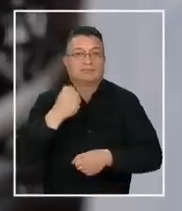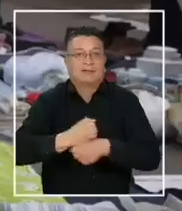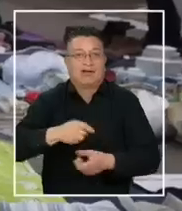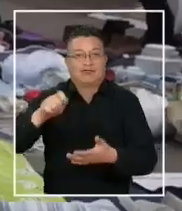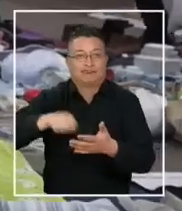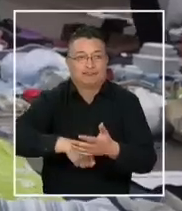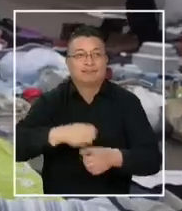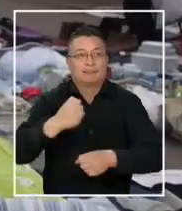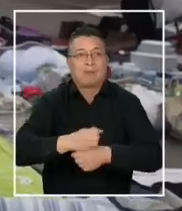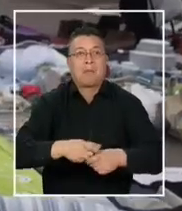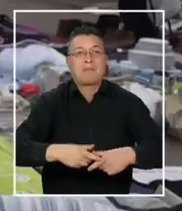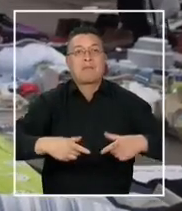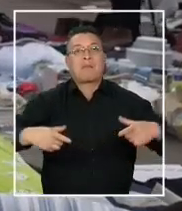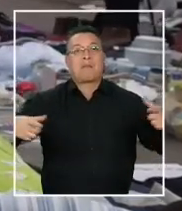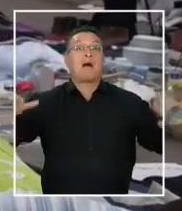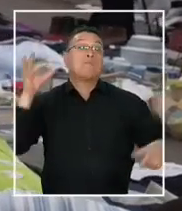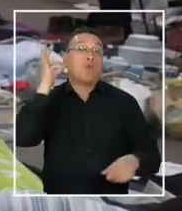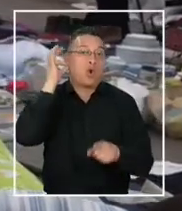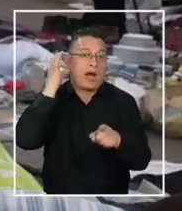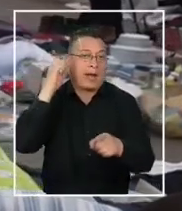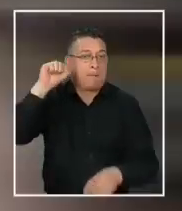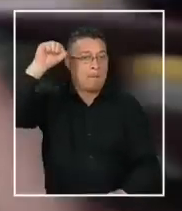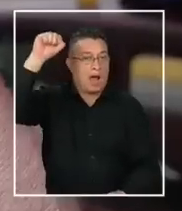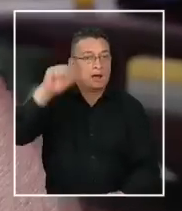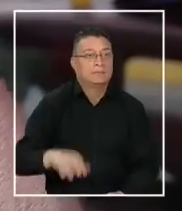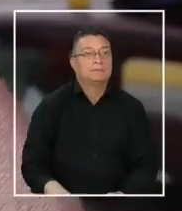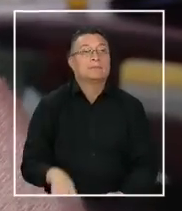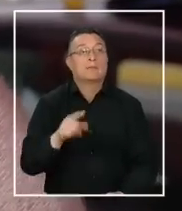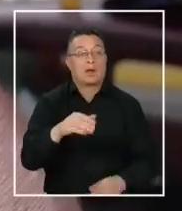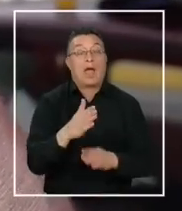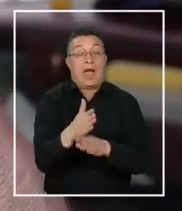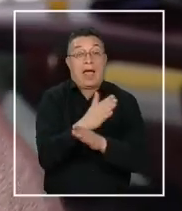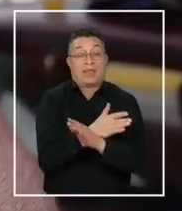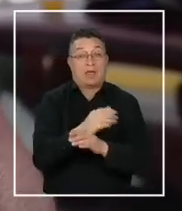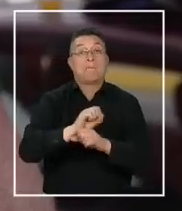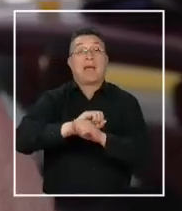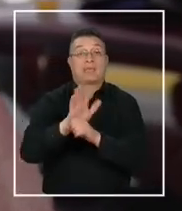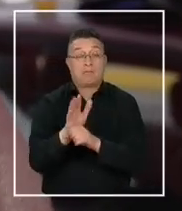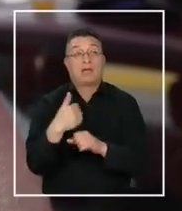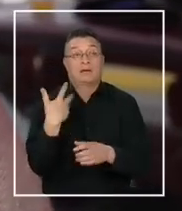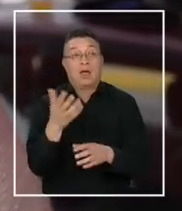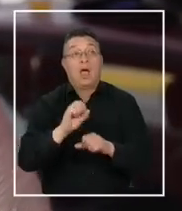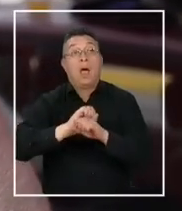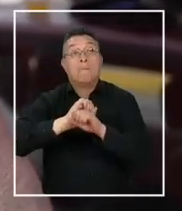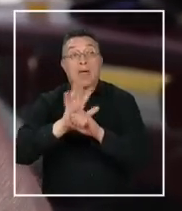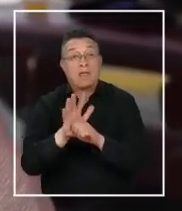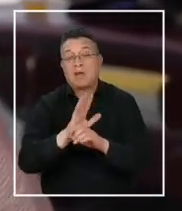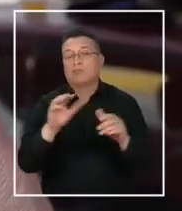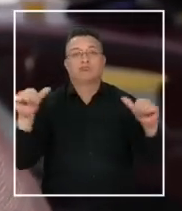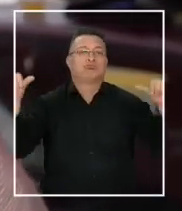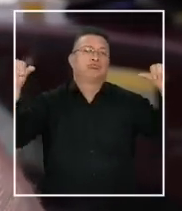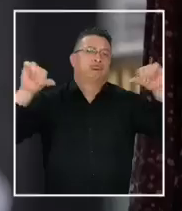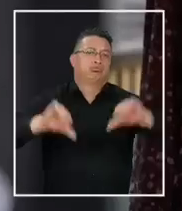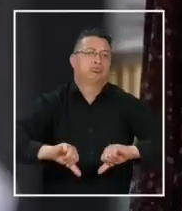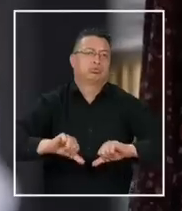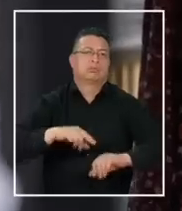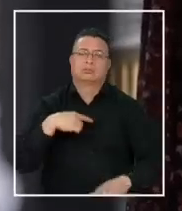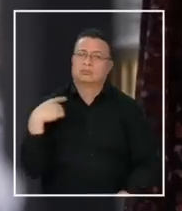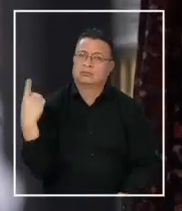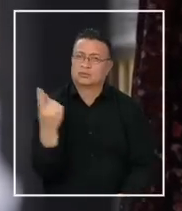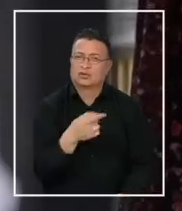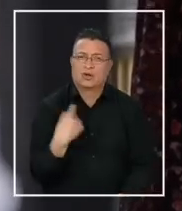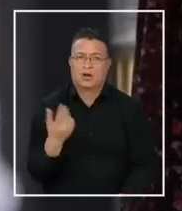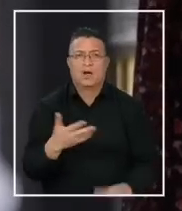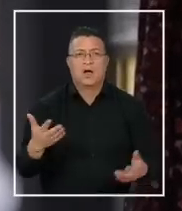terreno, sobre todo en las mujeres. Trabajé bastante en la pandemia. En la pandemia se echó a perder todo en realidad. Por lo